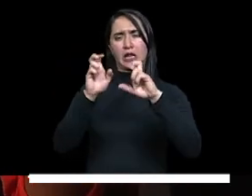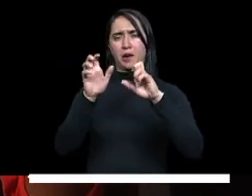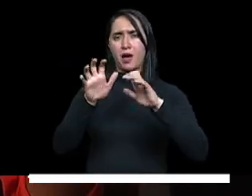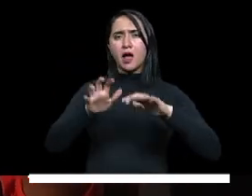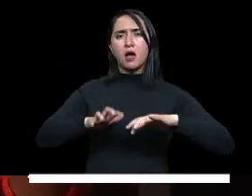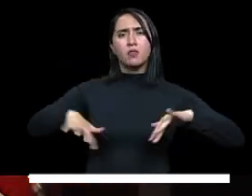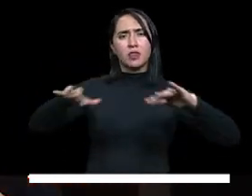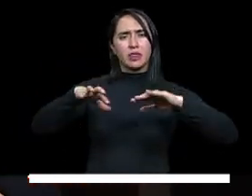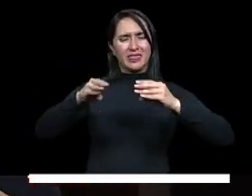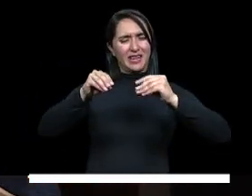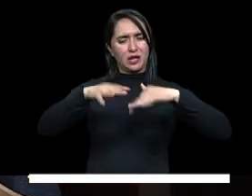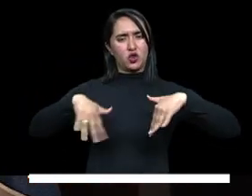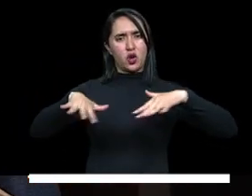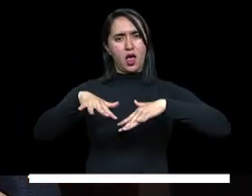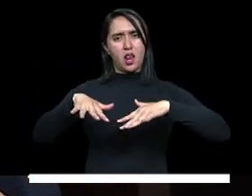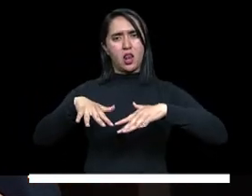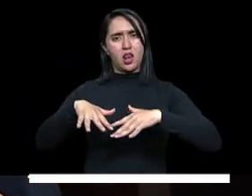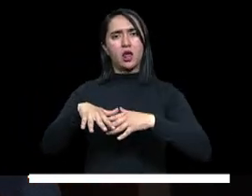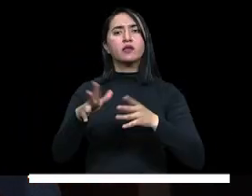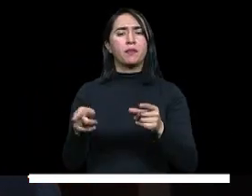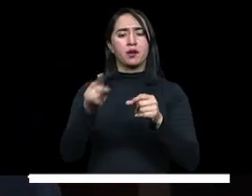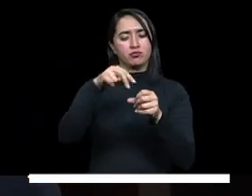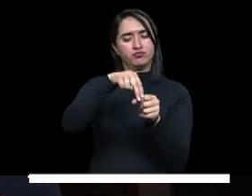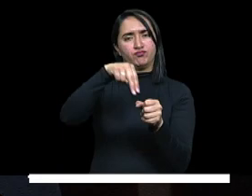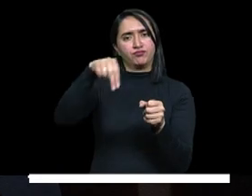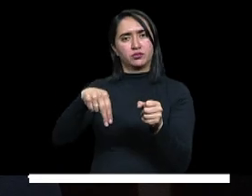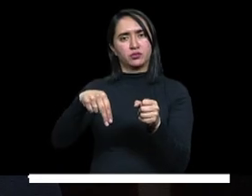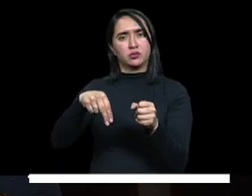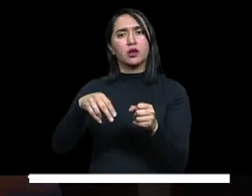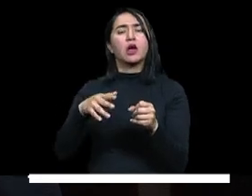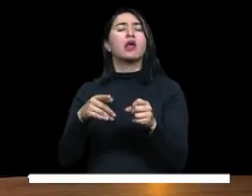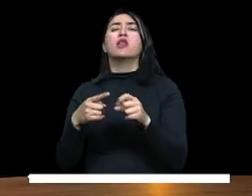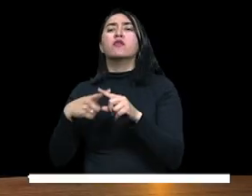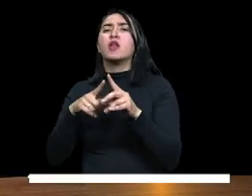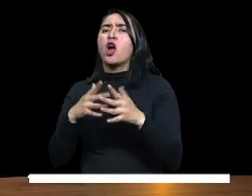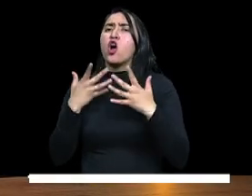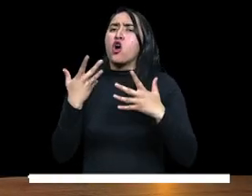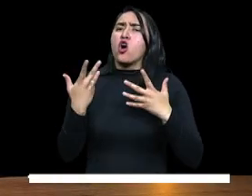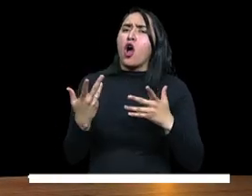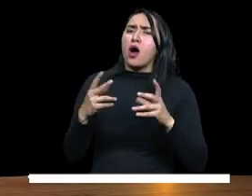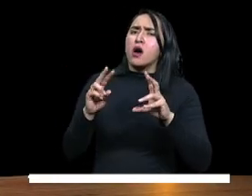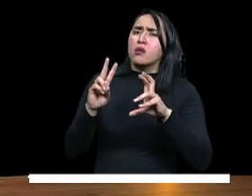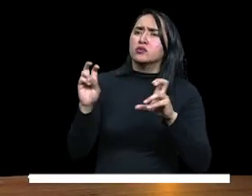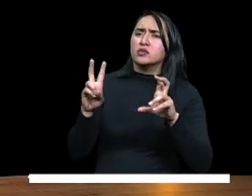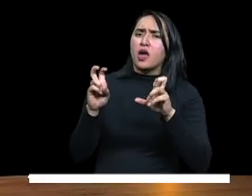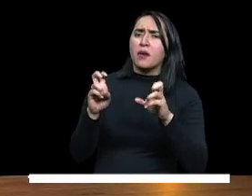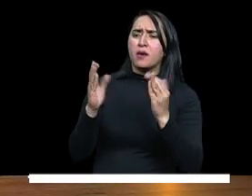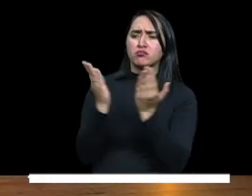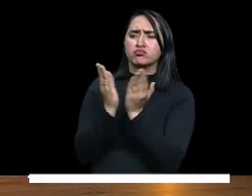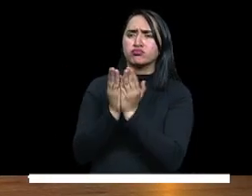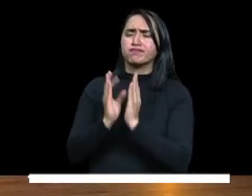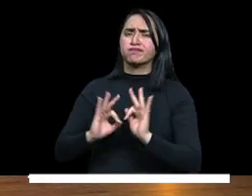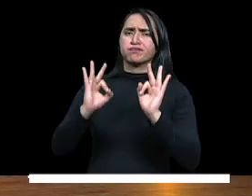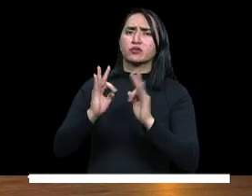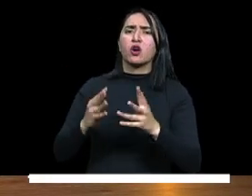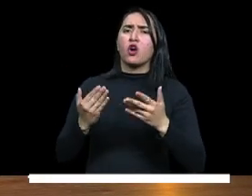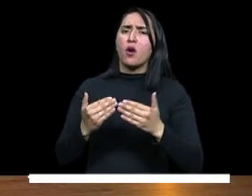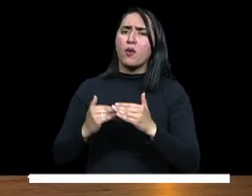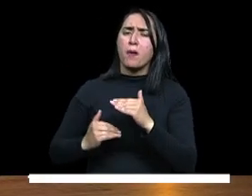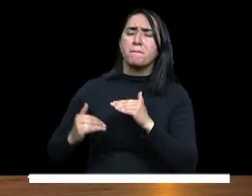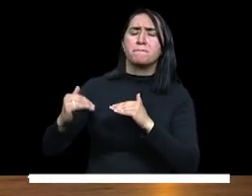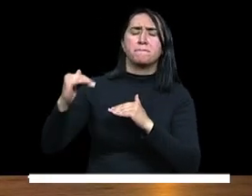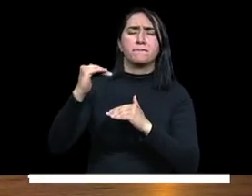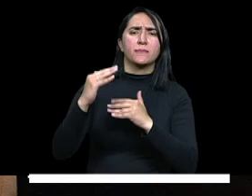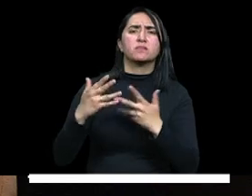este enfoque étnico en este caso de la dignificación de la educación ¿cómo se está avanzando? Tengo que decir Rosy